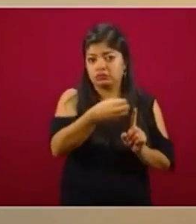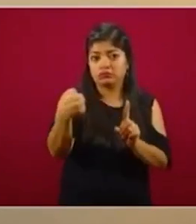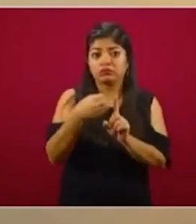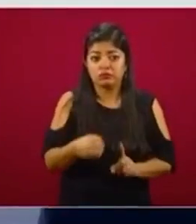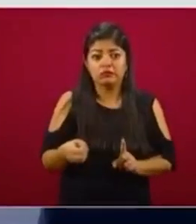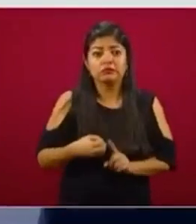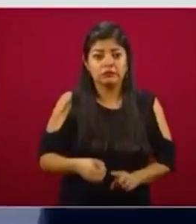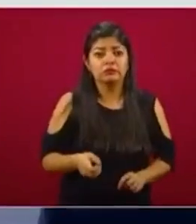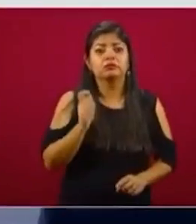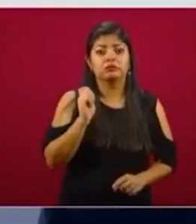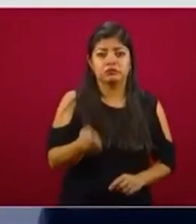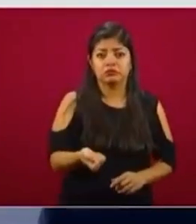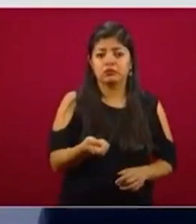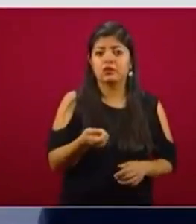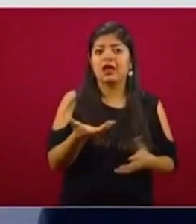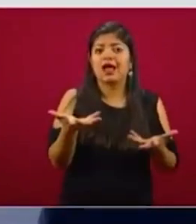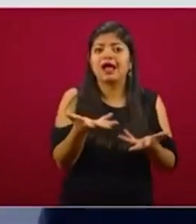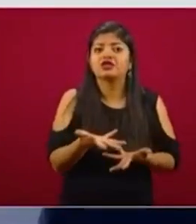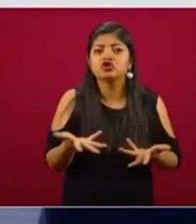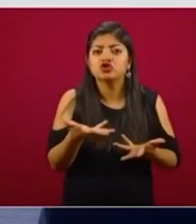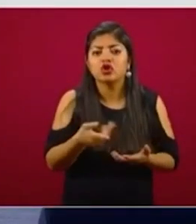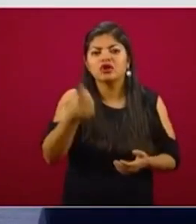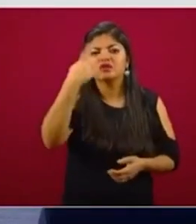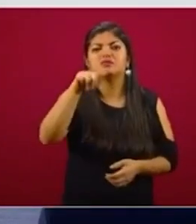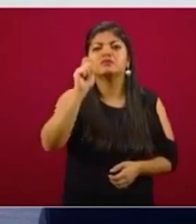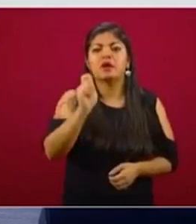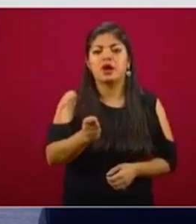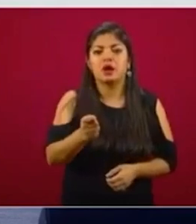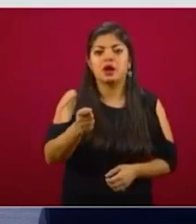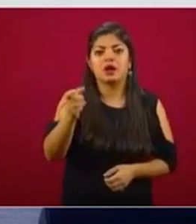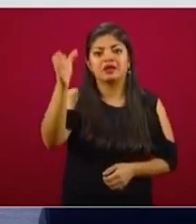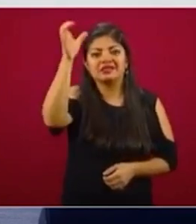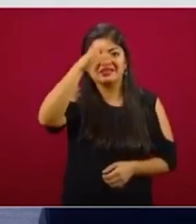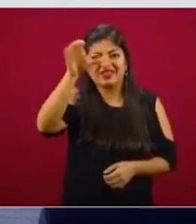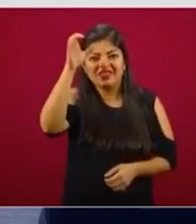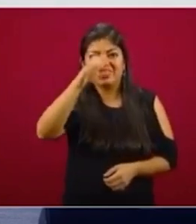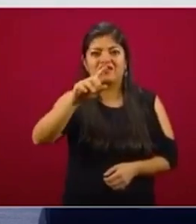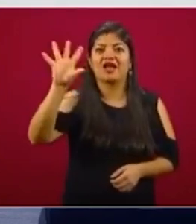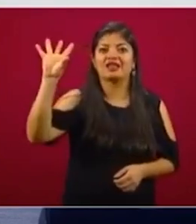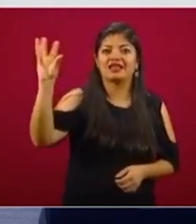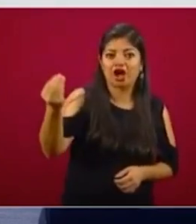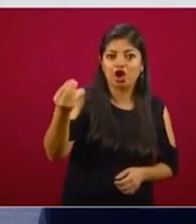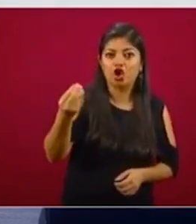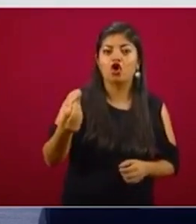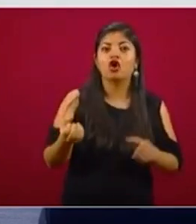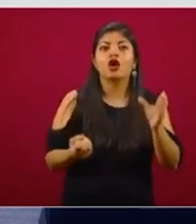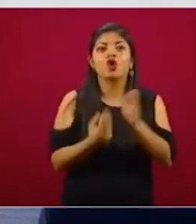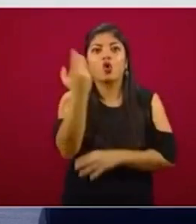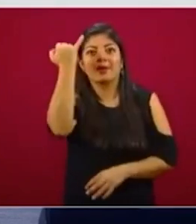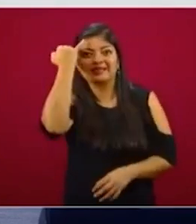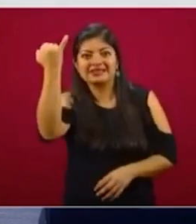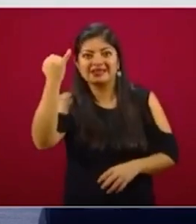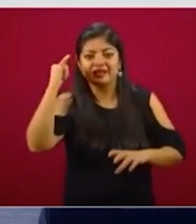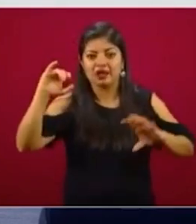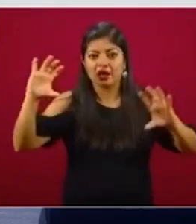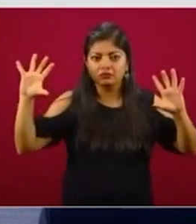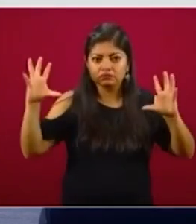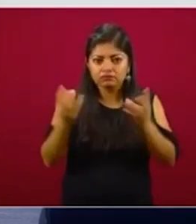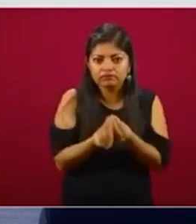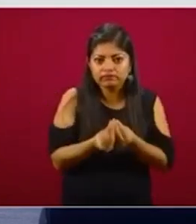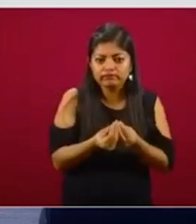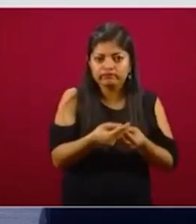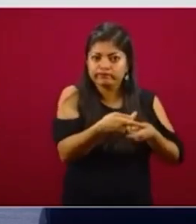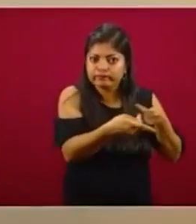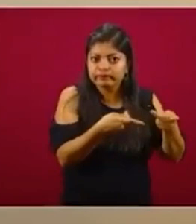de acciones, básicamente articulando las capacidades científicas, tecnológicas y de innovación del país, que están presentes